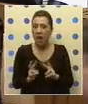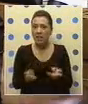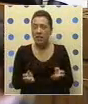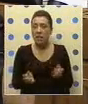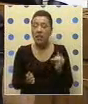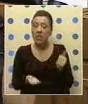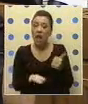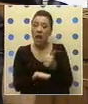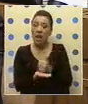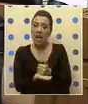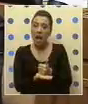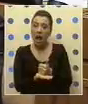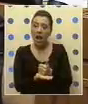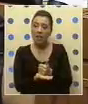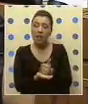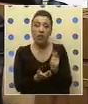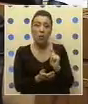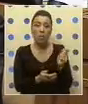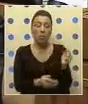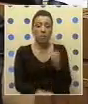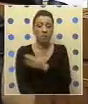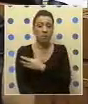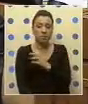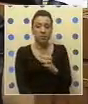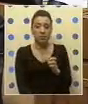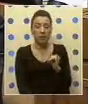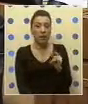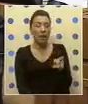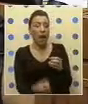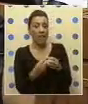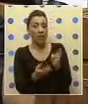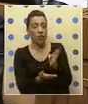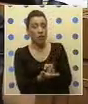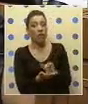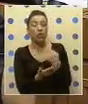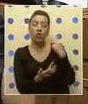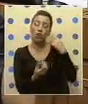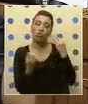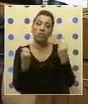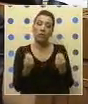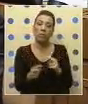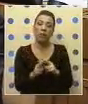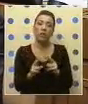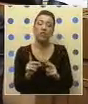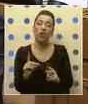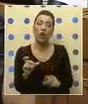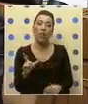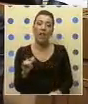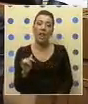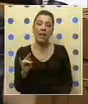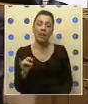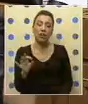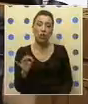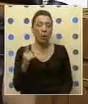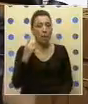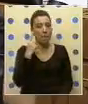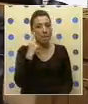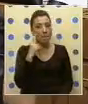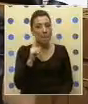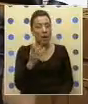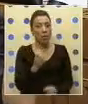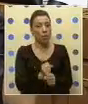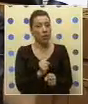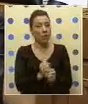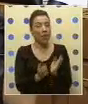Si el alcalde no enteró las cotizaciones previsionales y es notable abandono de deberes me parece bien porque incurrió en un delito. Pero, como a los